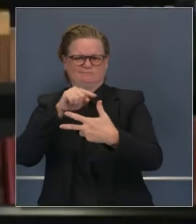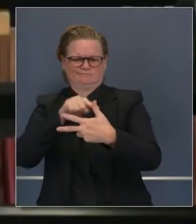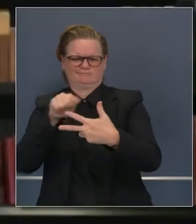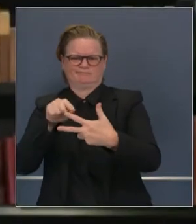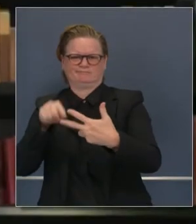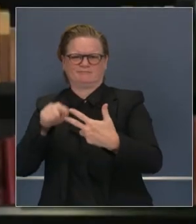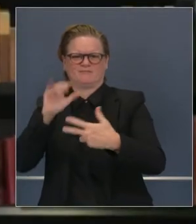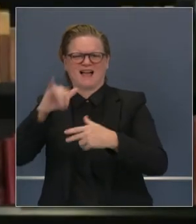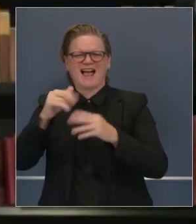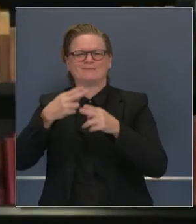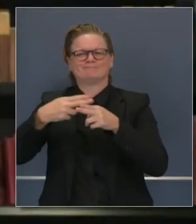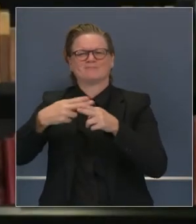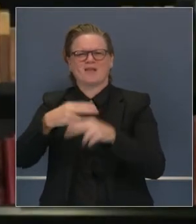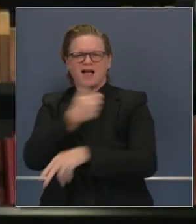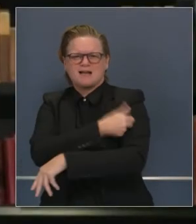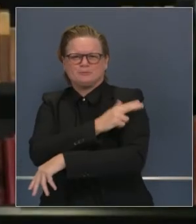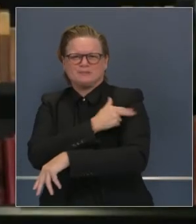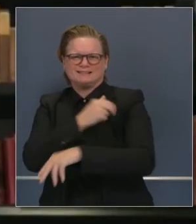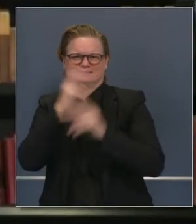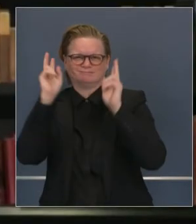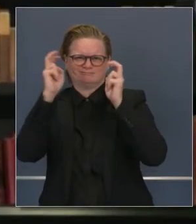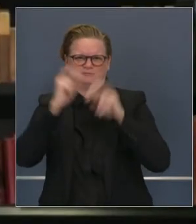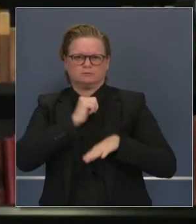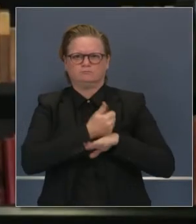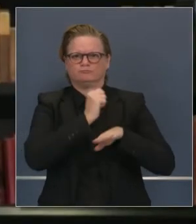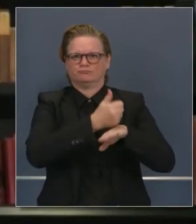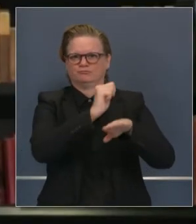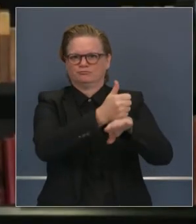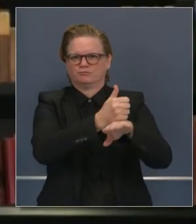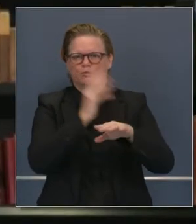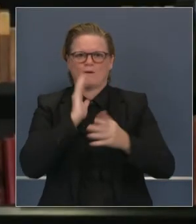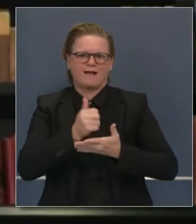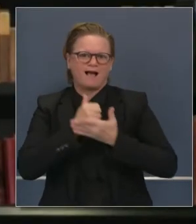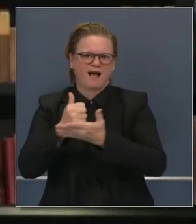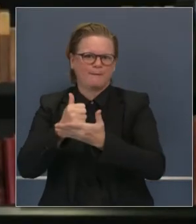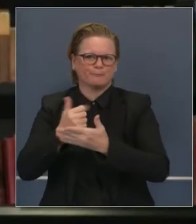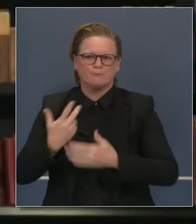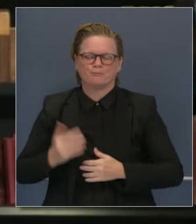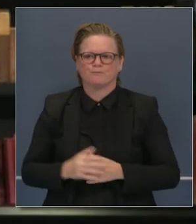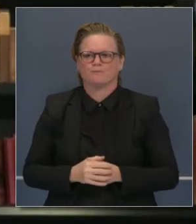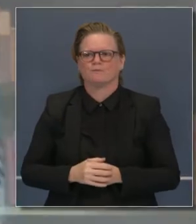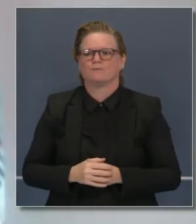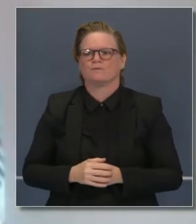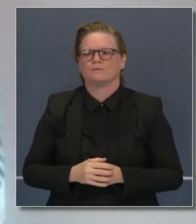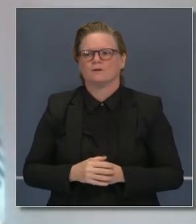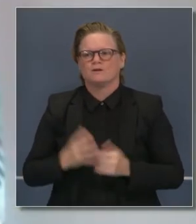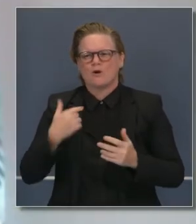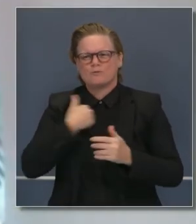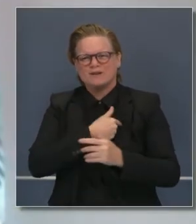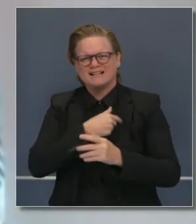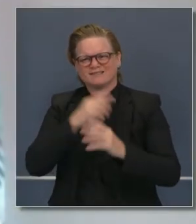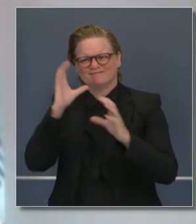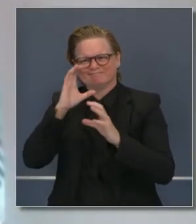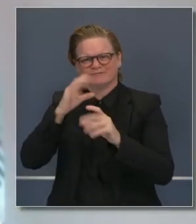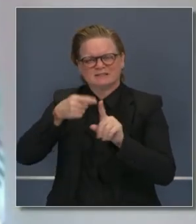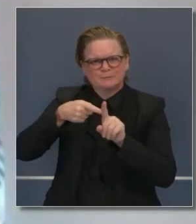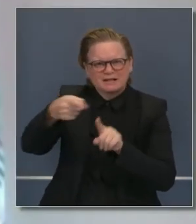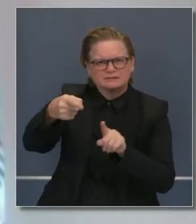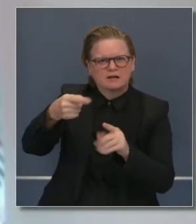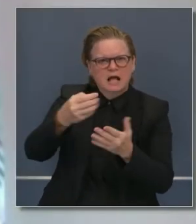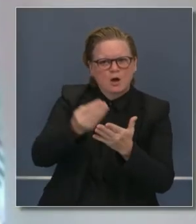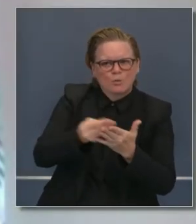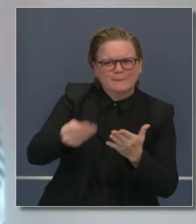40% de ellos necesitan atención en unidades de cuidados intensivos. Y lo que eso significa es lugar